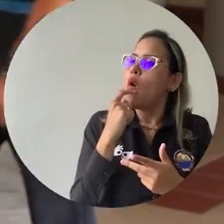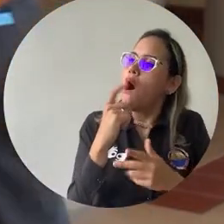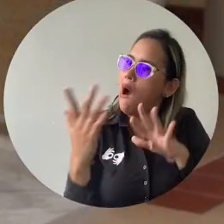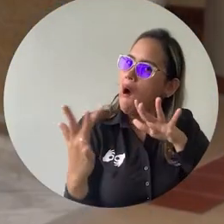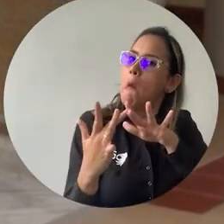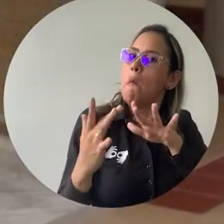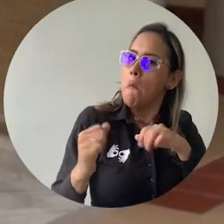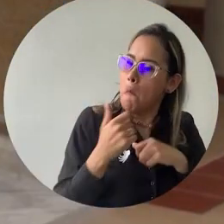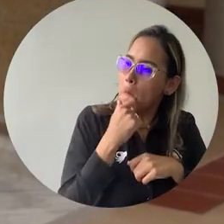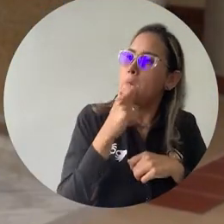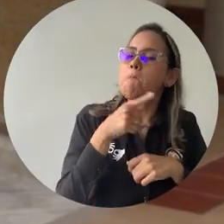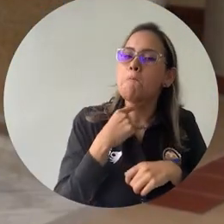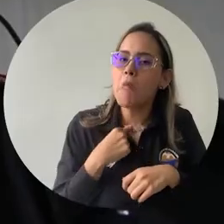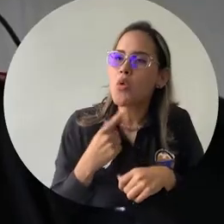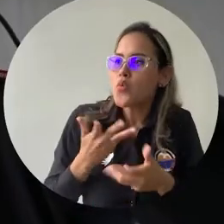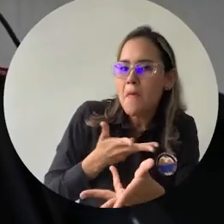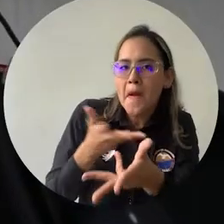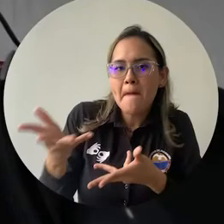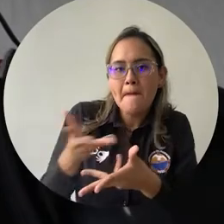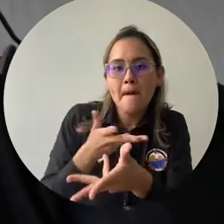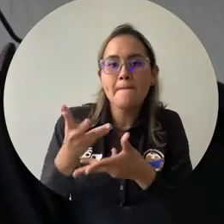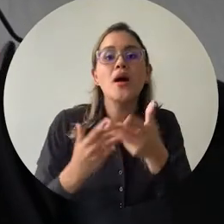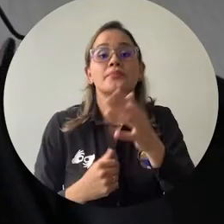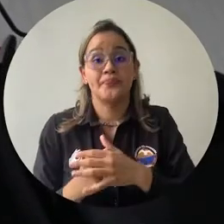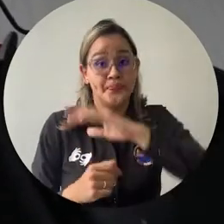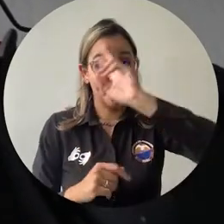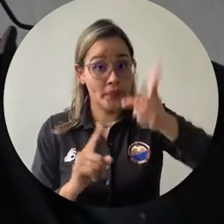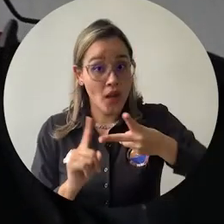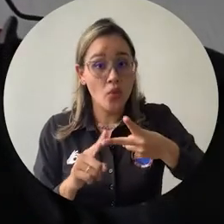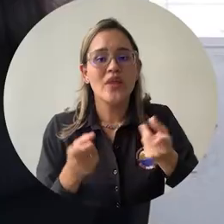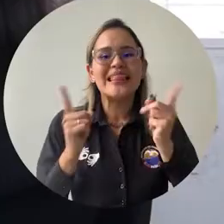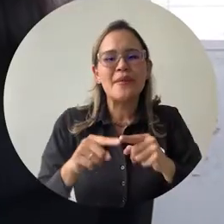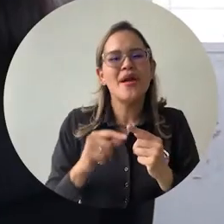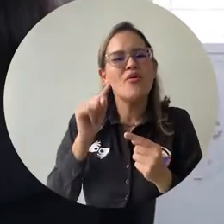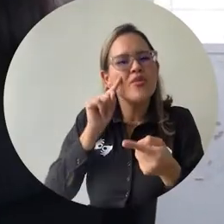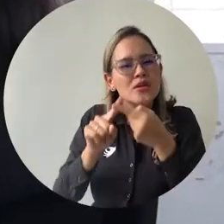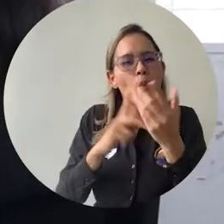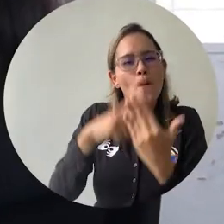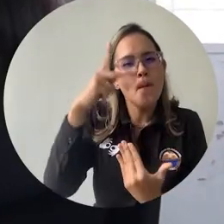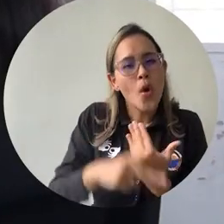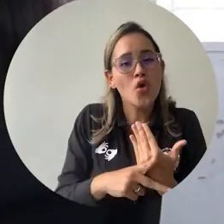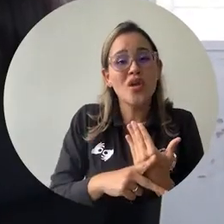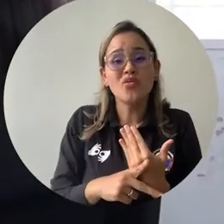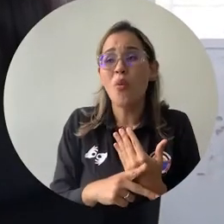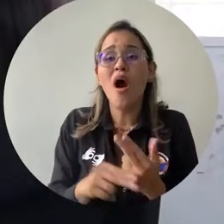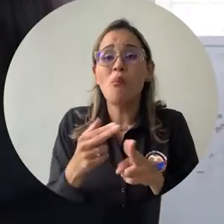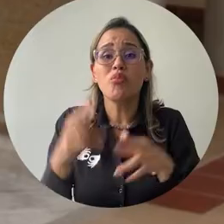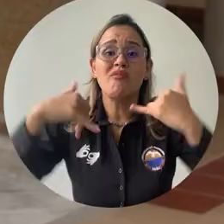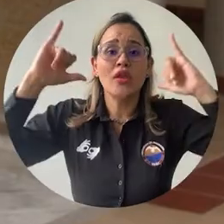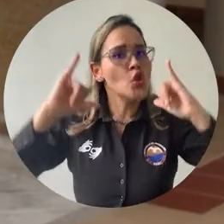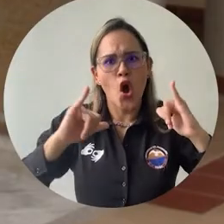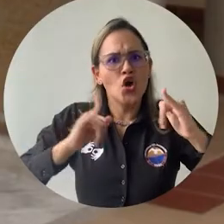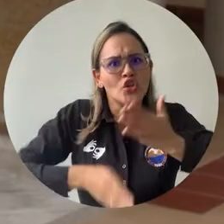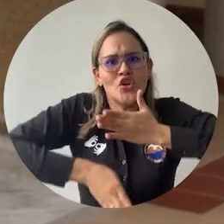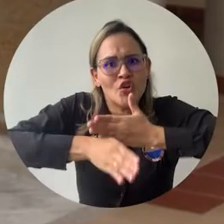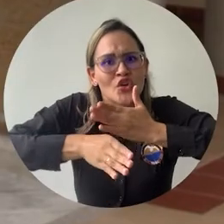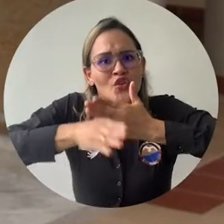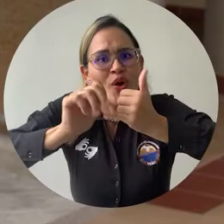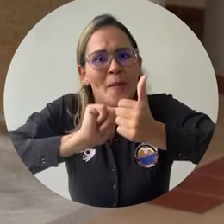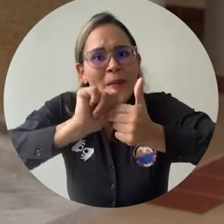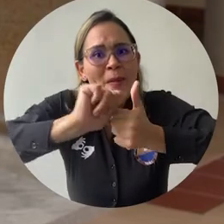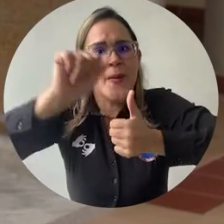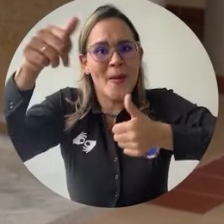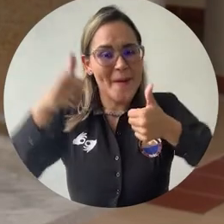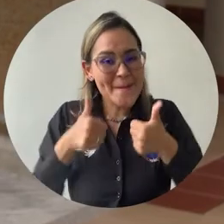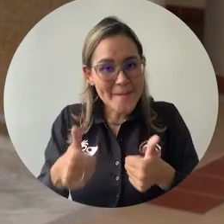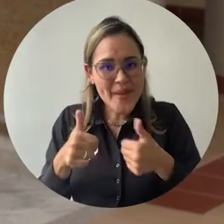acá. Dos, pensar un poquito en cómo hacer el proyecto de manera sostenible. Tres, cómo podemos medir el